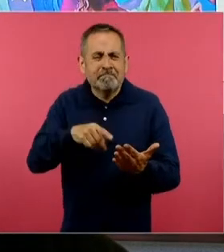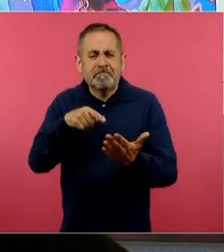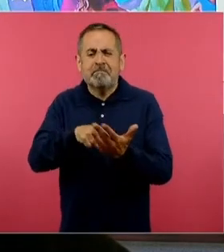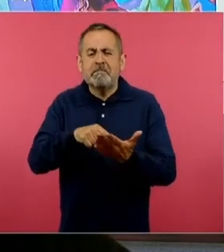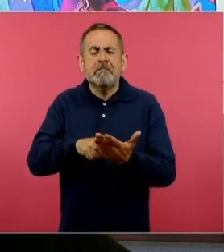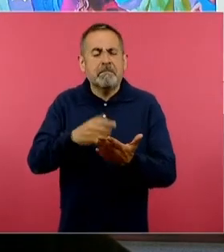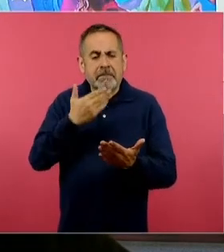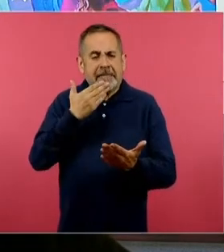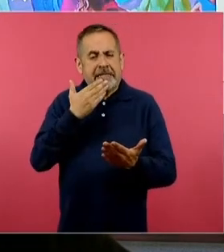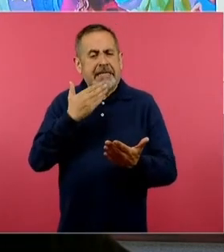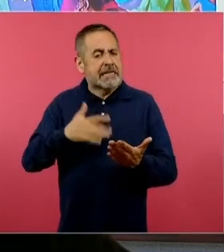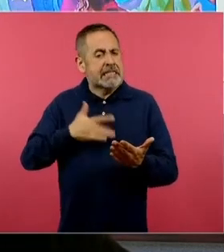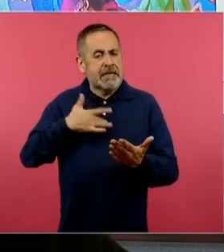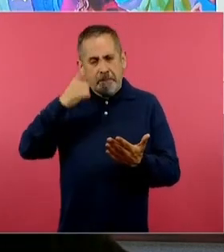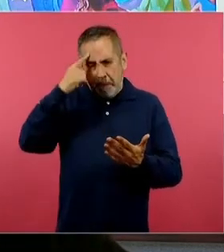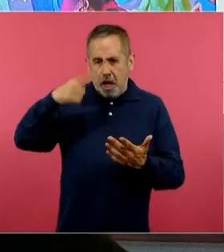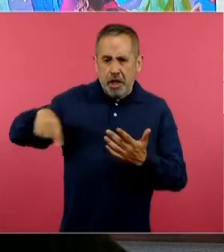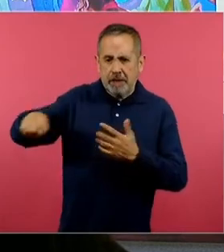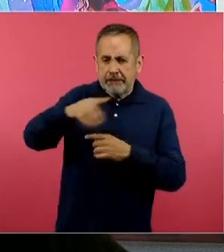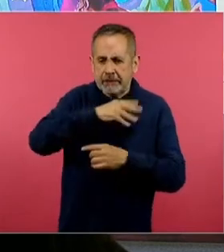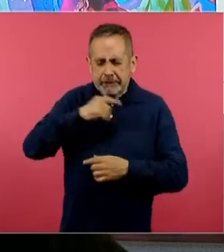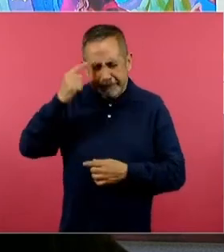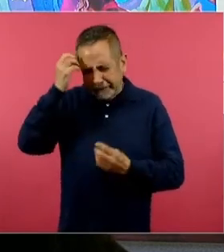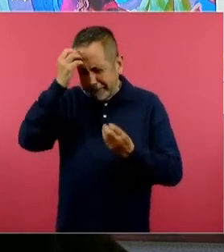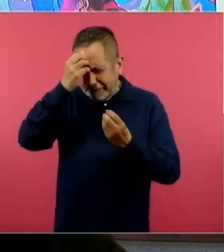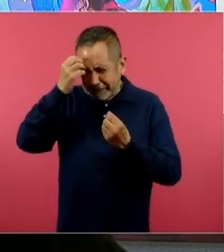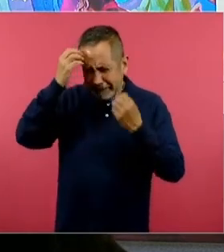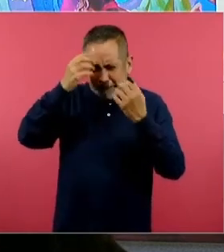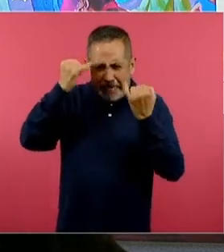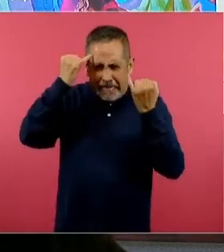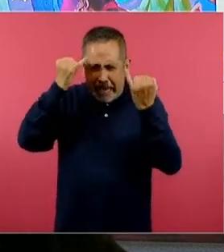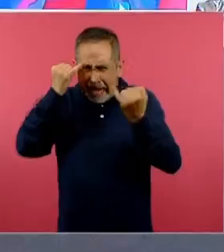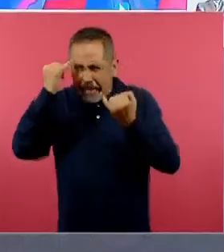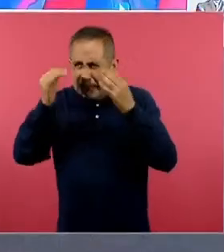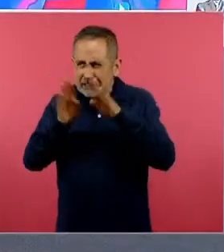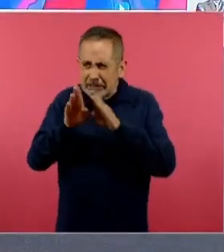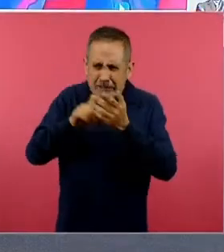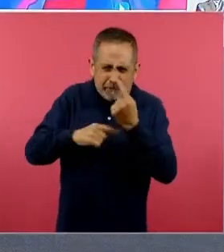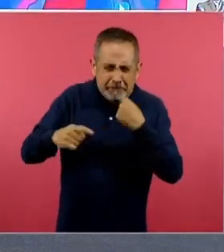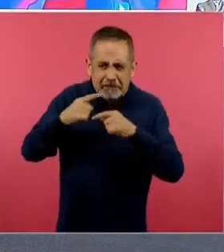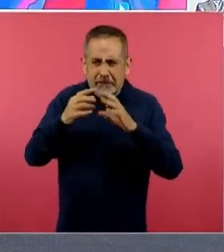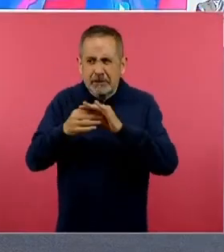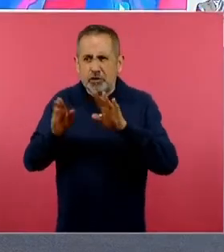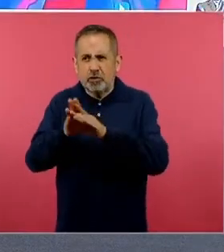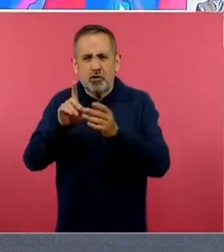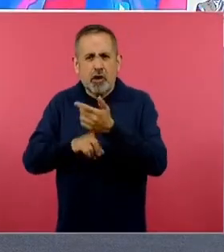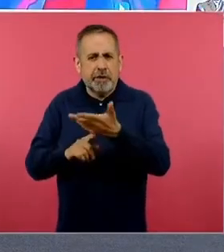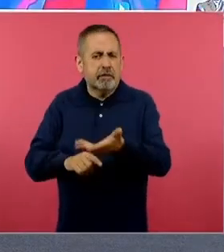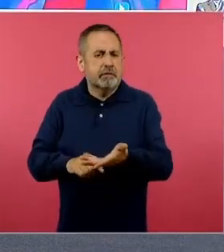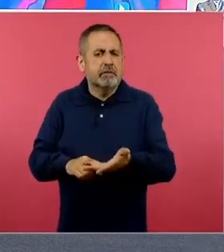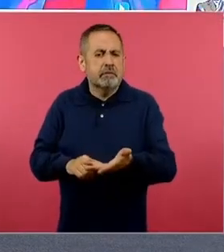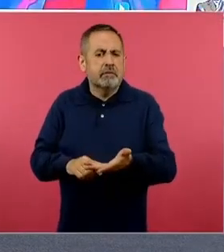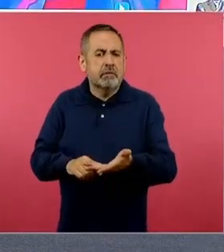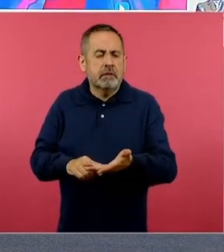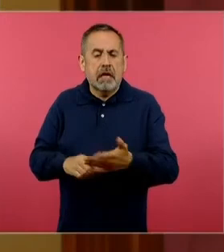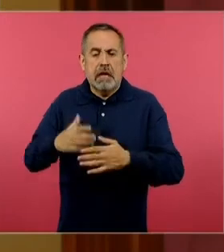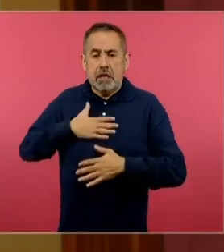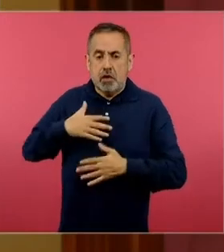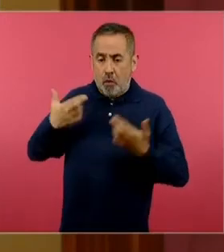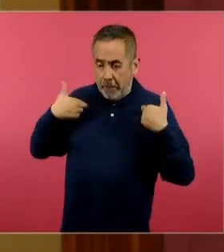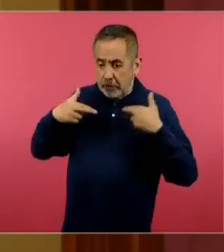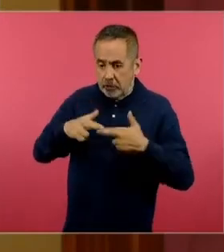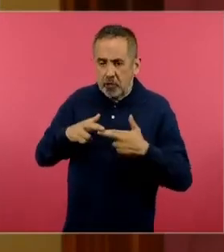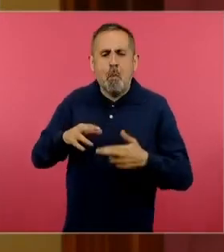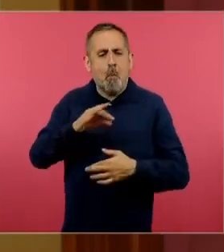pensados para fomentar el pensamiento crítico, para desarrollar ideas y que tengan la seguridad que los maestros vamos a poder trabajar y